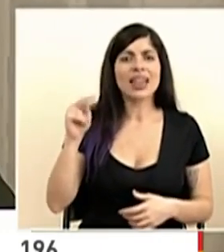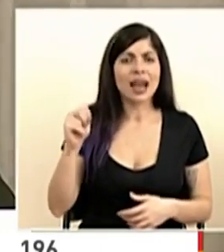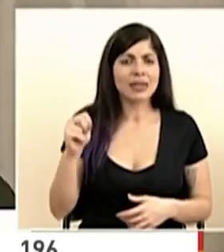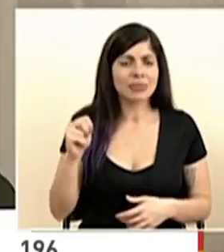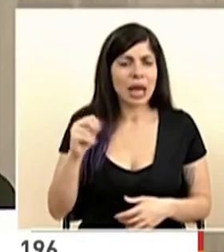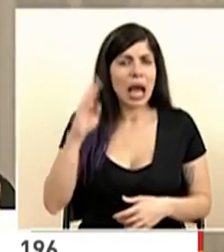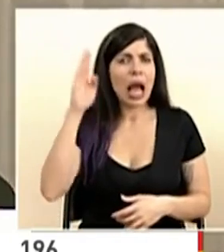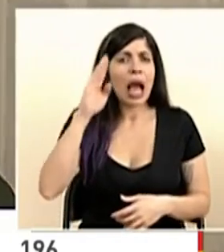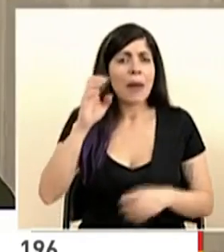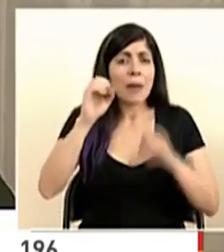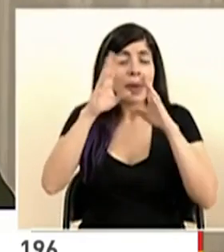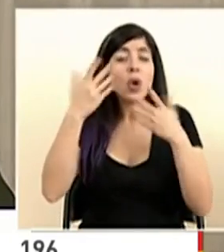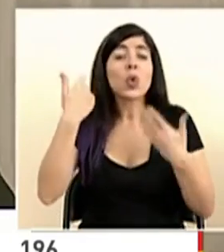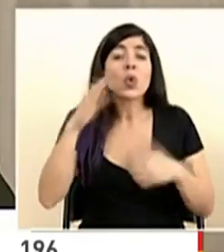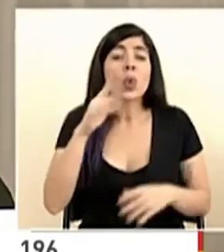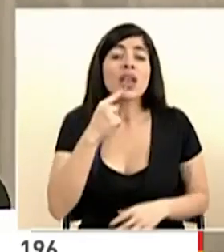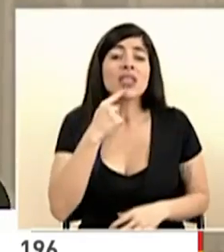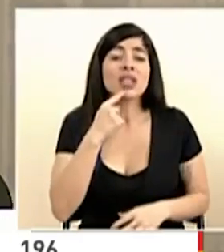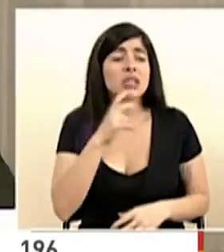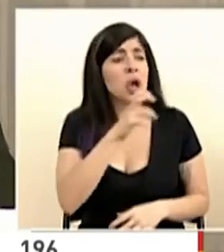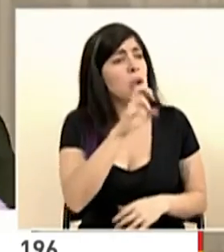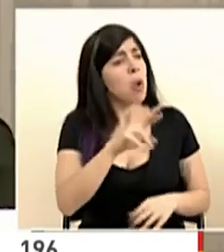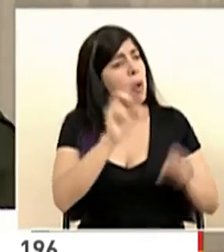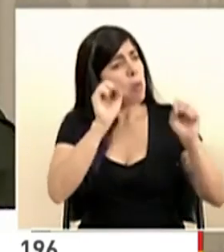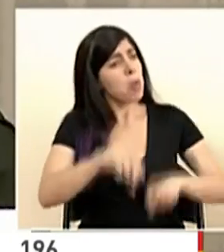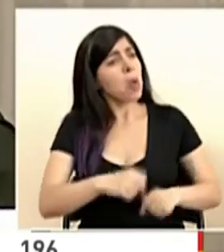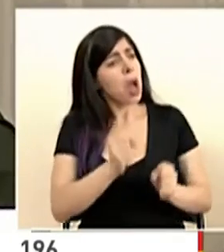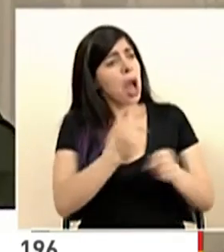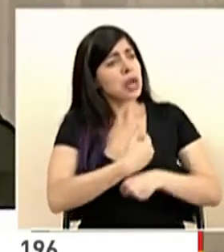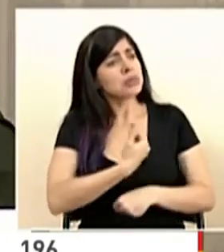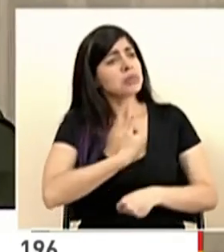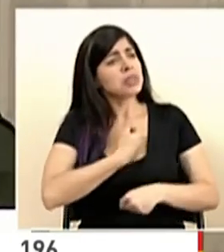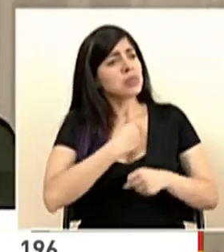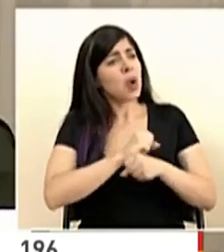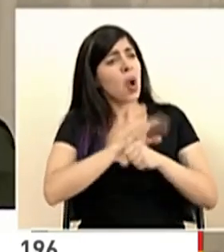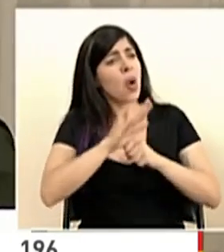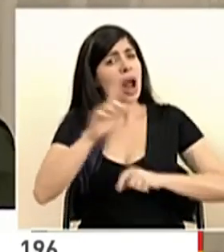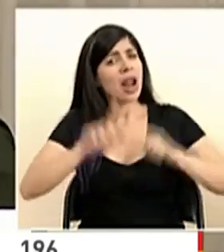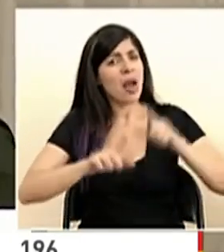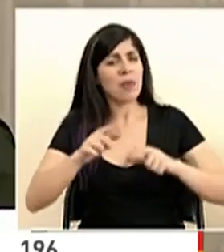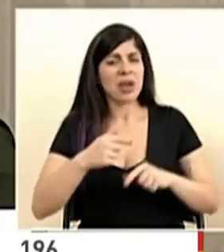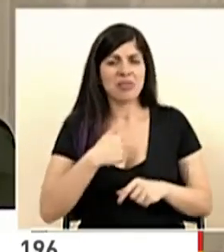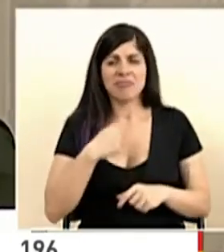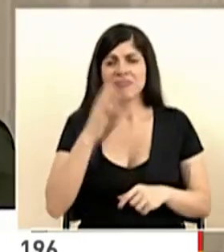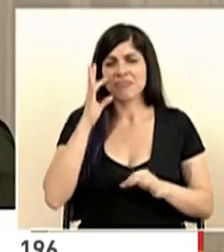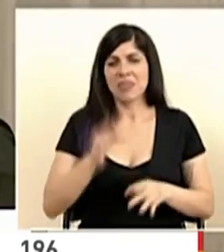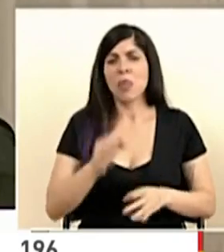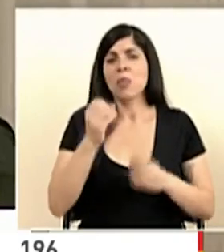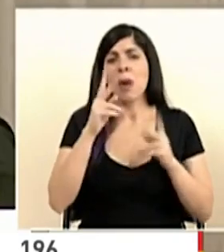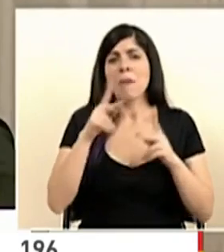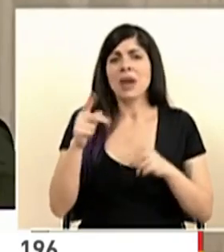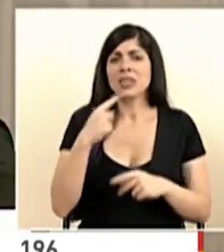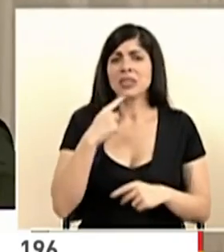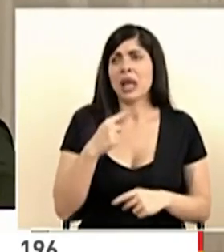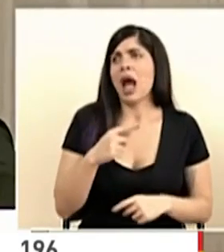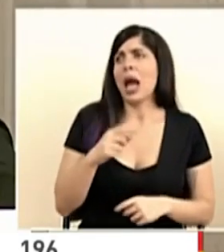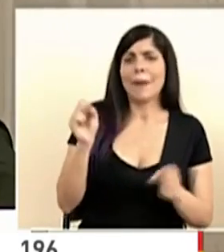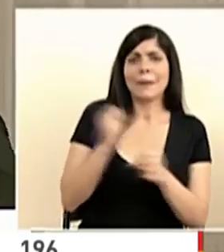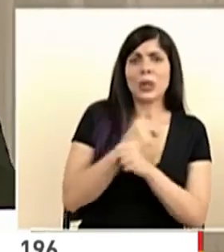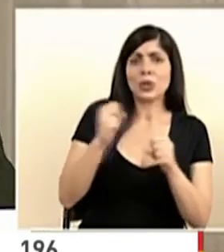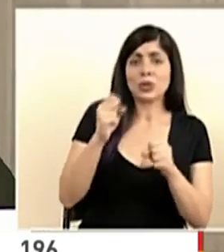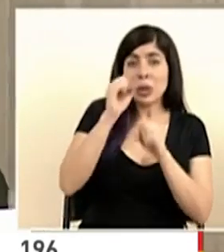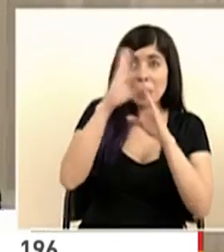hubiera dicho, si hubiéramos dicho, en Costa Rica podemos desarrollar la prueba del COVID? Estoy seguro que mucha gente hubiera dicho, imposible.